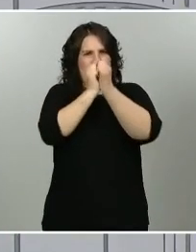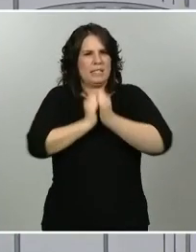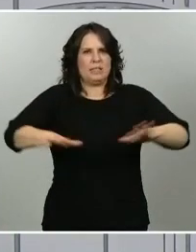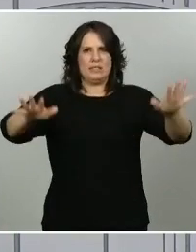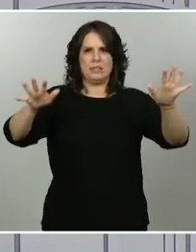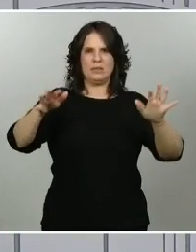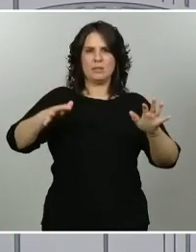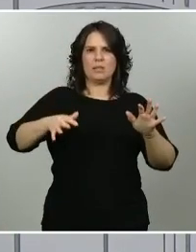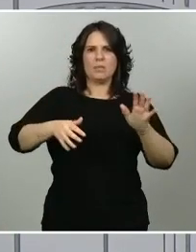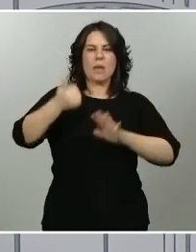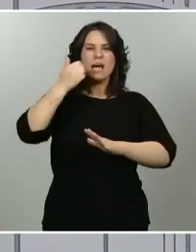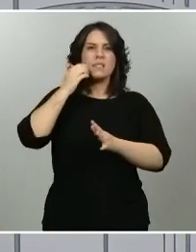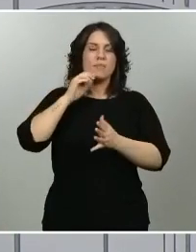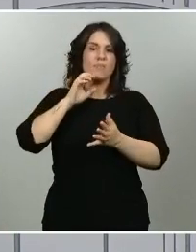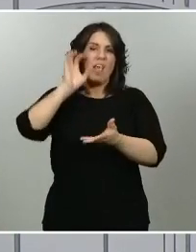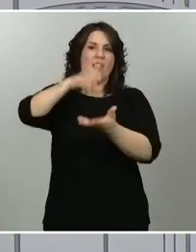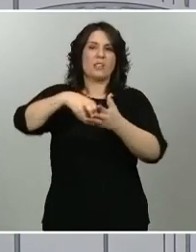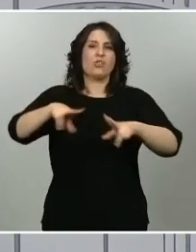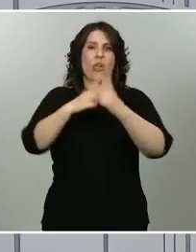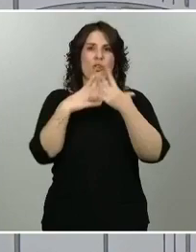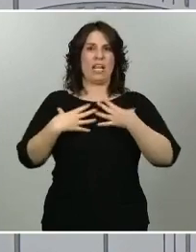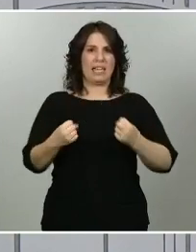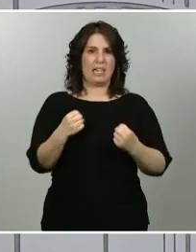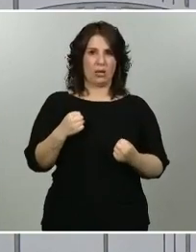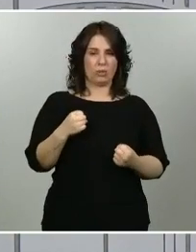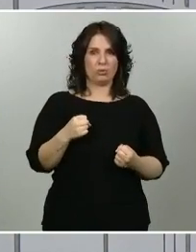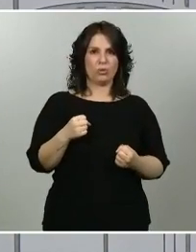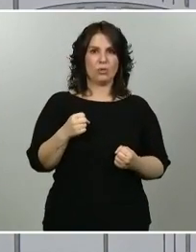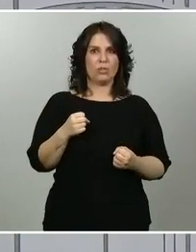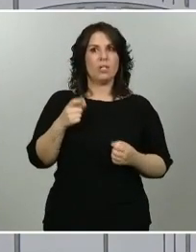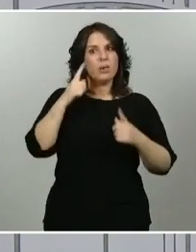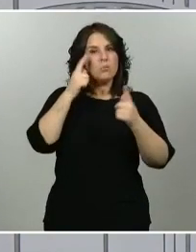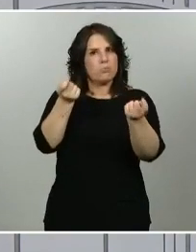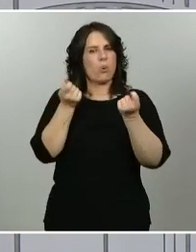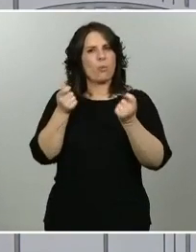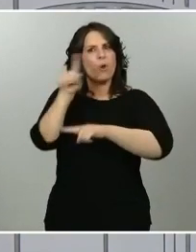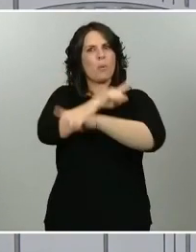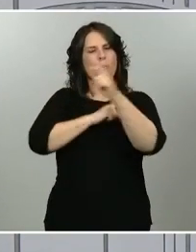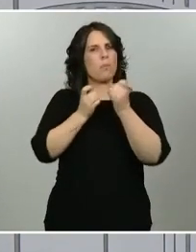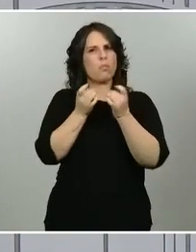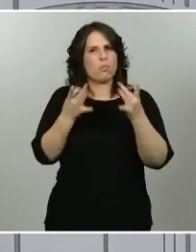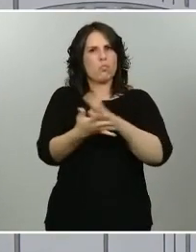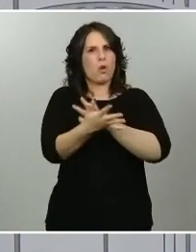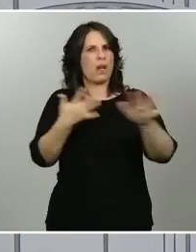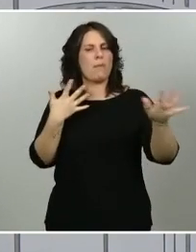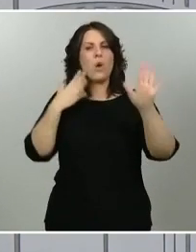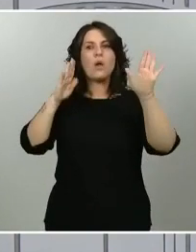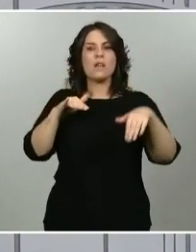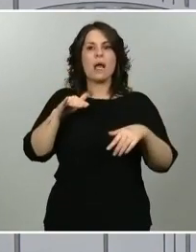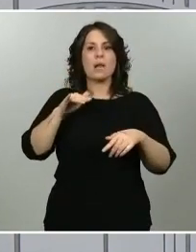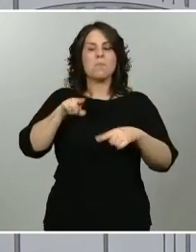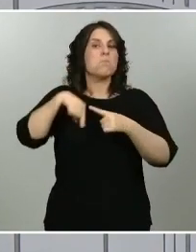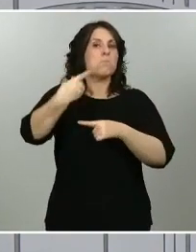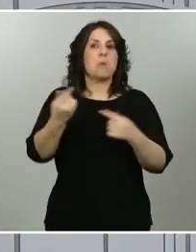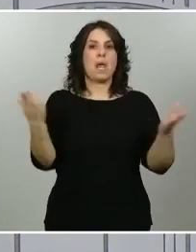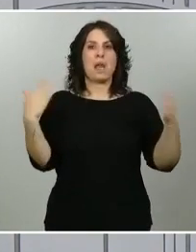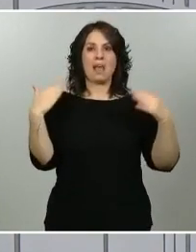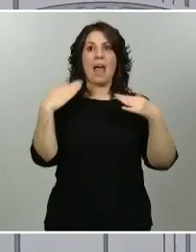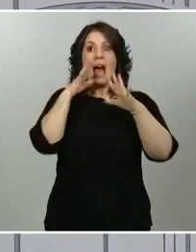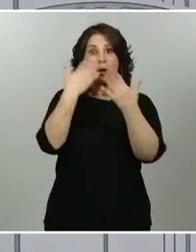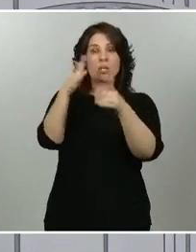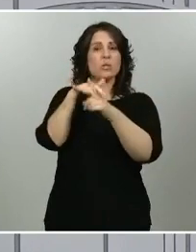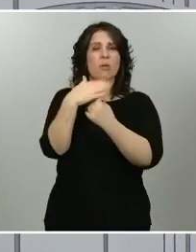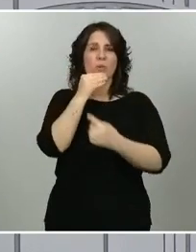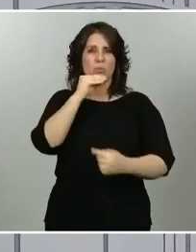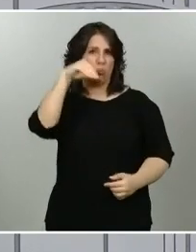sociosanitarios, que pudo controlar muy rápidamente el problema y no tuvo mayor incidencia. Y ahora mismo está en una situación excelente por lo que